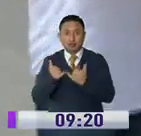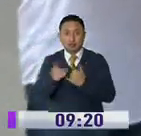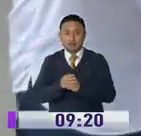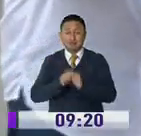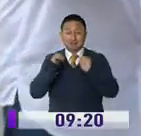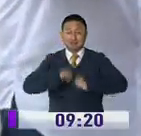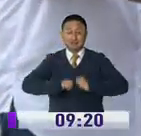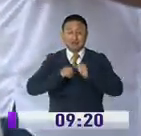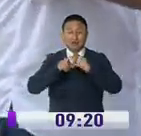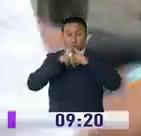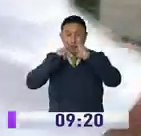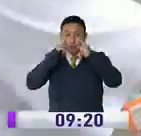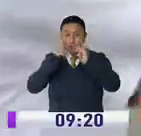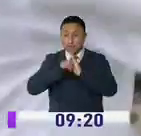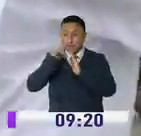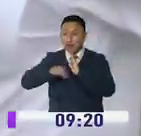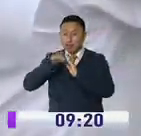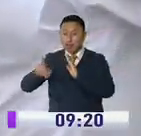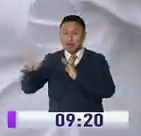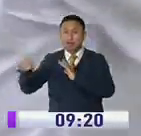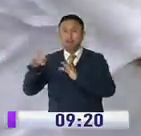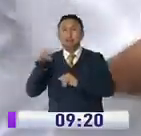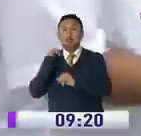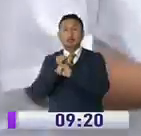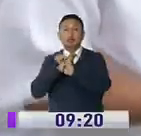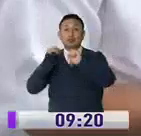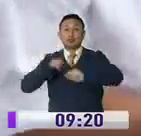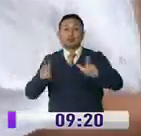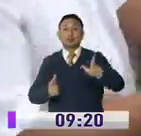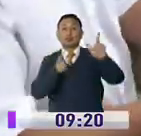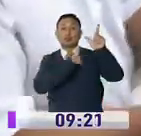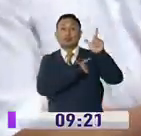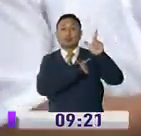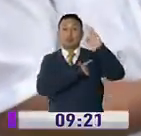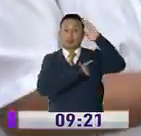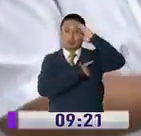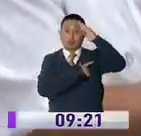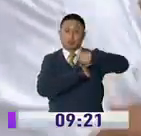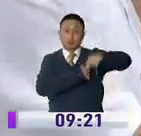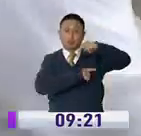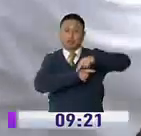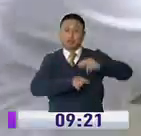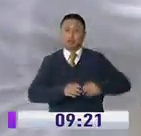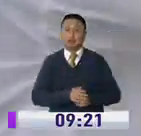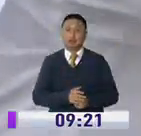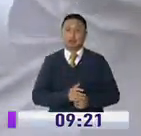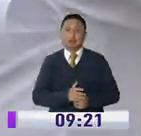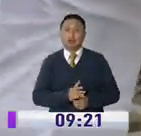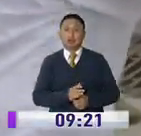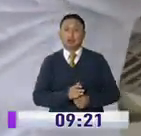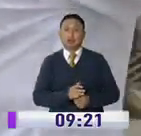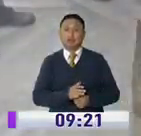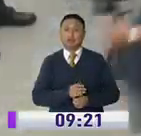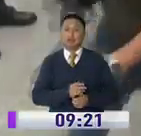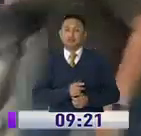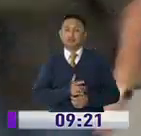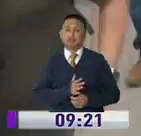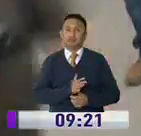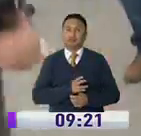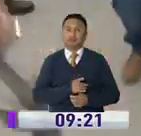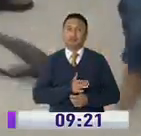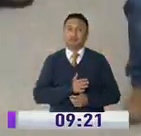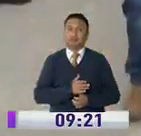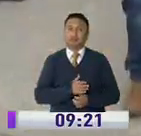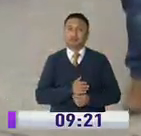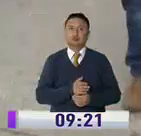donaciones de mascarillas a instituciones como las Fuerzas Armadas y Policía Nacional. Desde Machala, provincia de